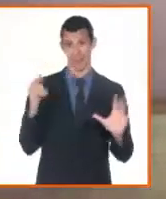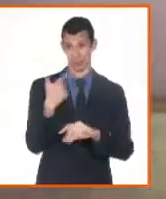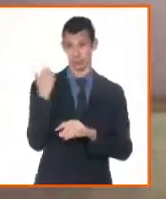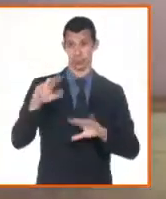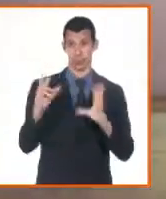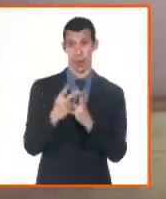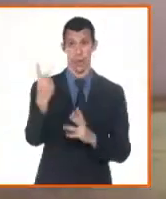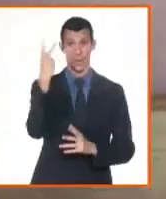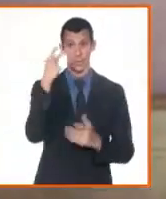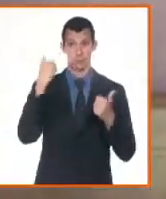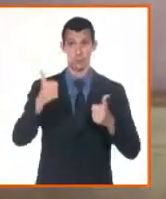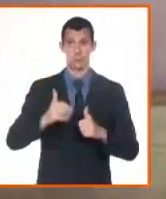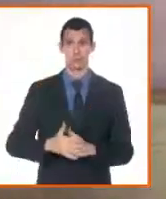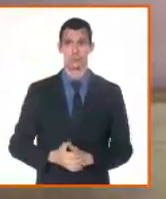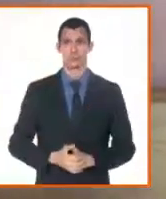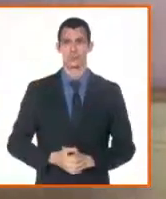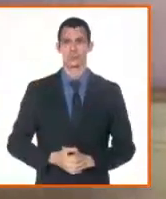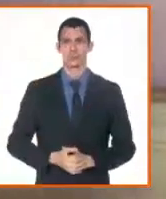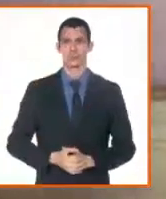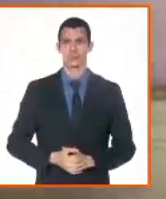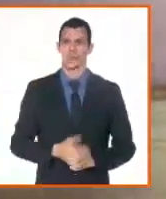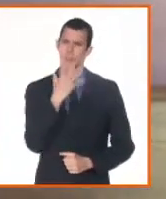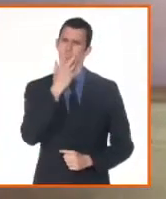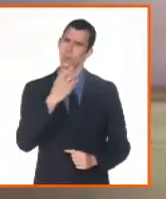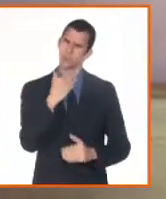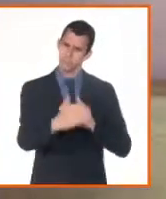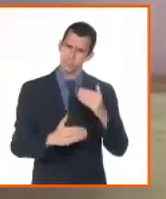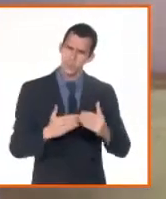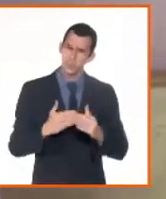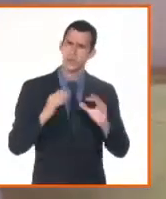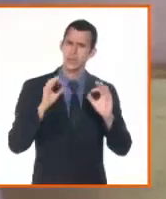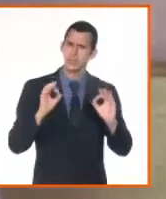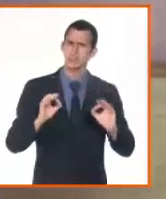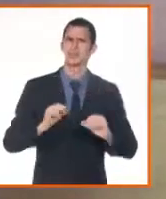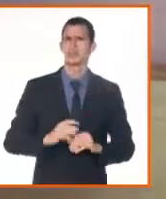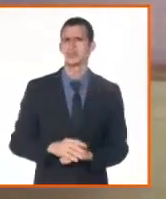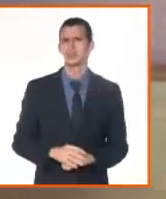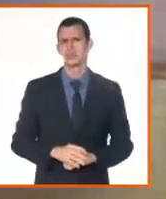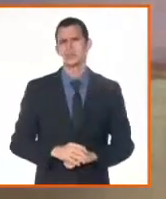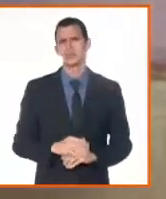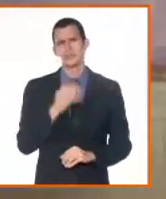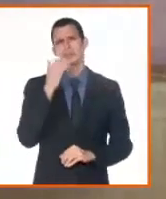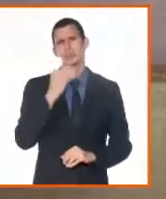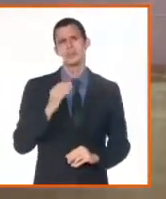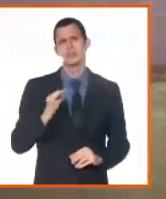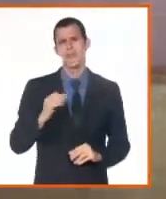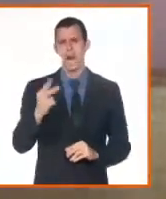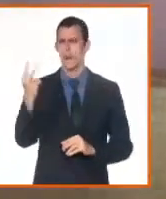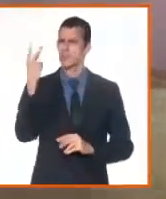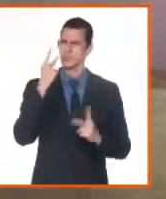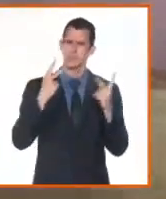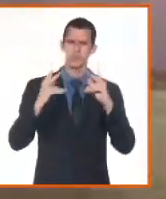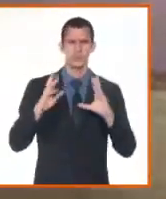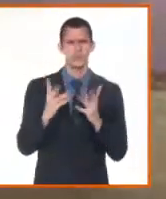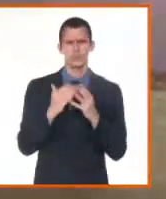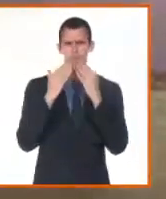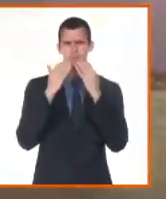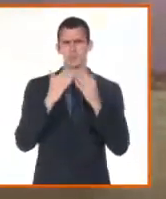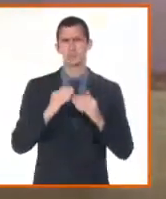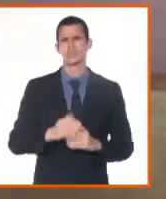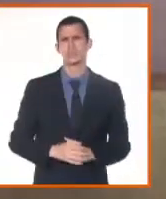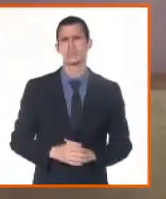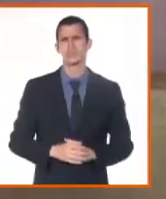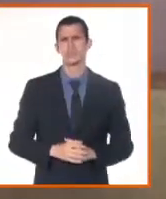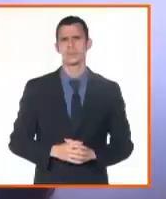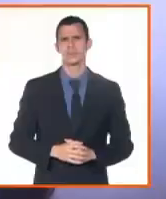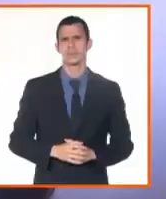procedimiento me gusta y es bueno y además la atención es muy buena cuando uno contacta